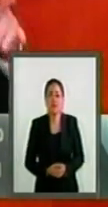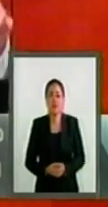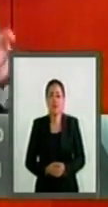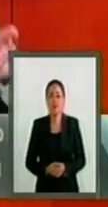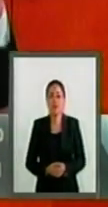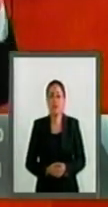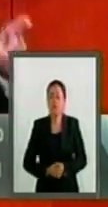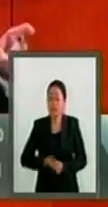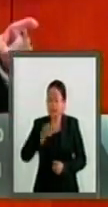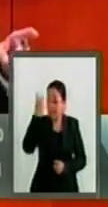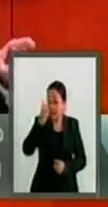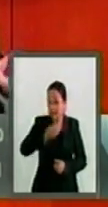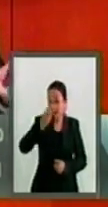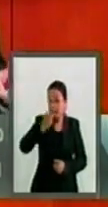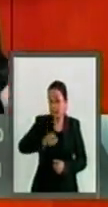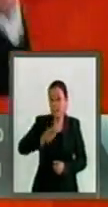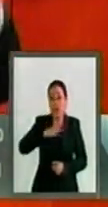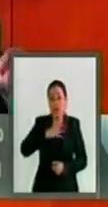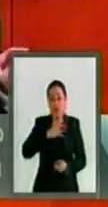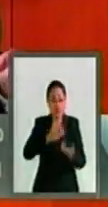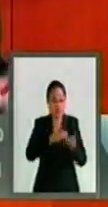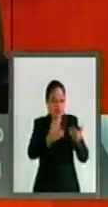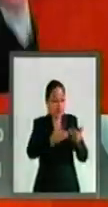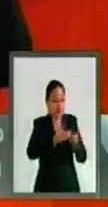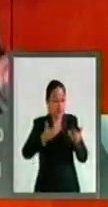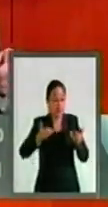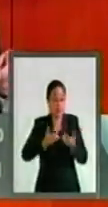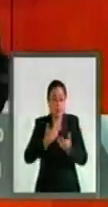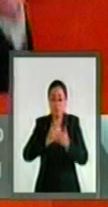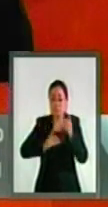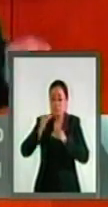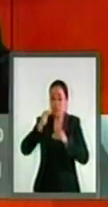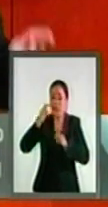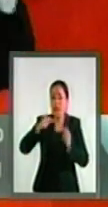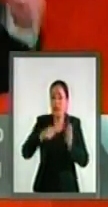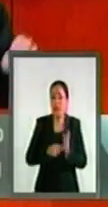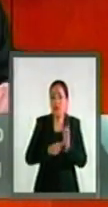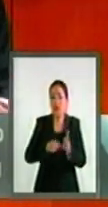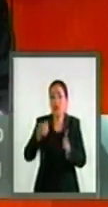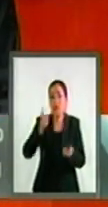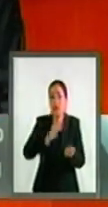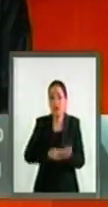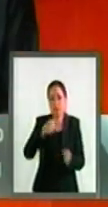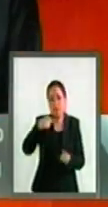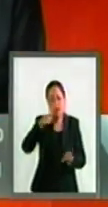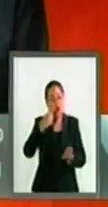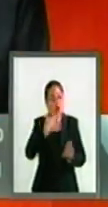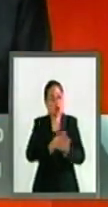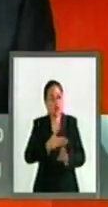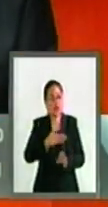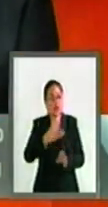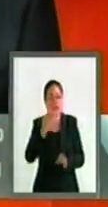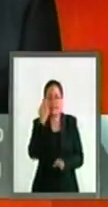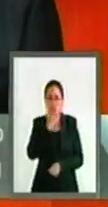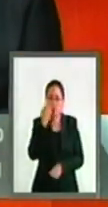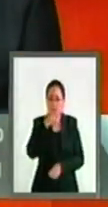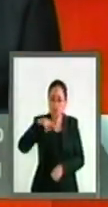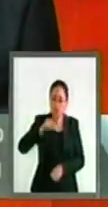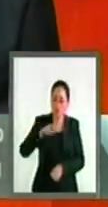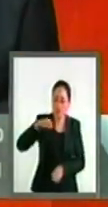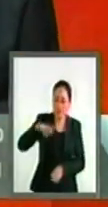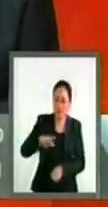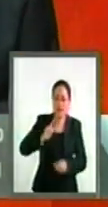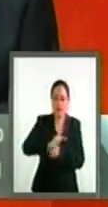un ataque clasista y elitista directo a las normales del país. En Puebla,